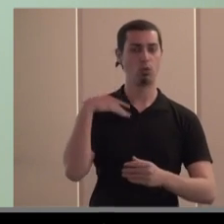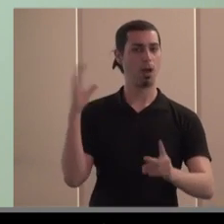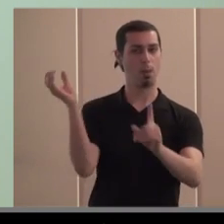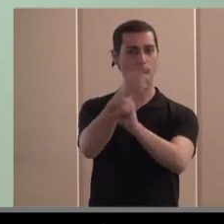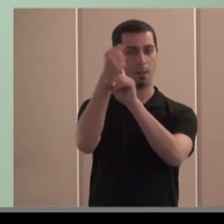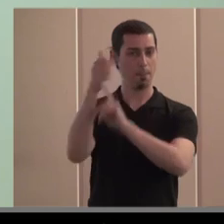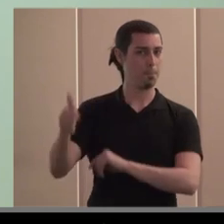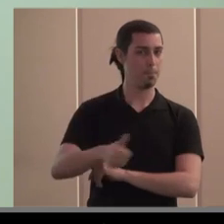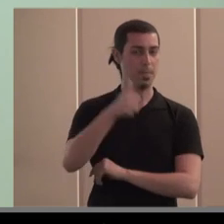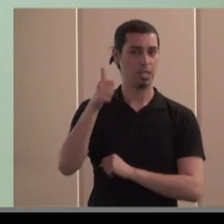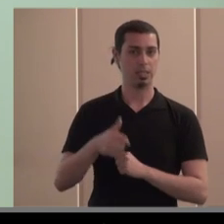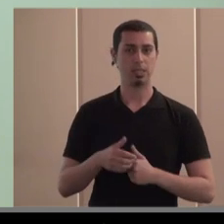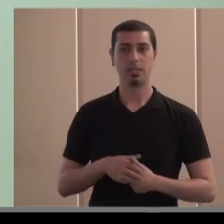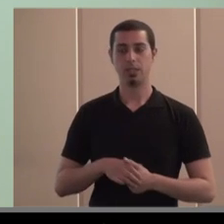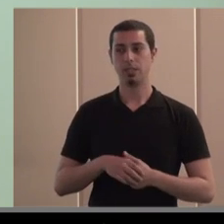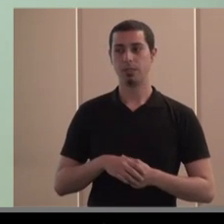juntos